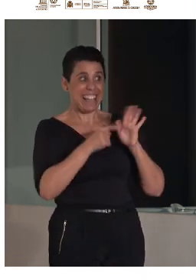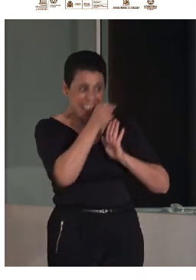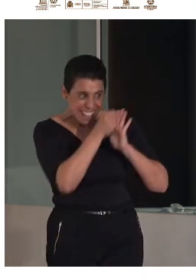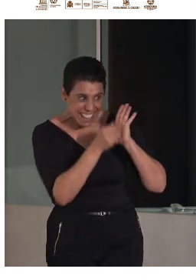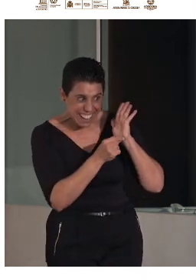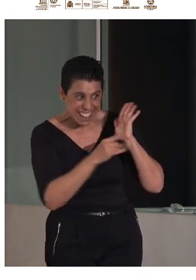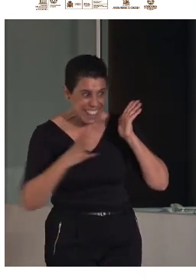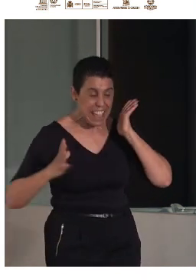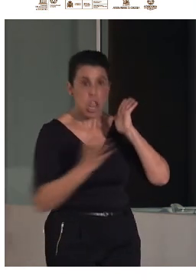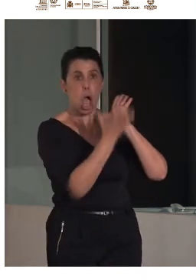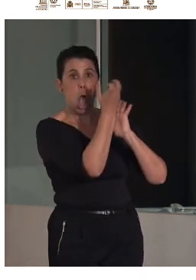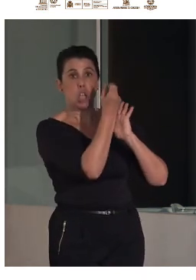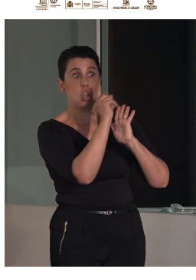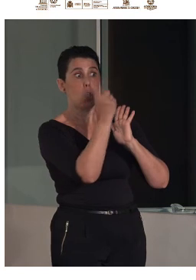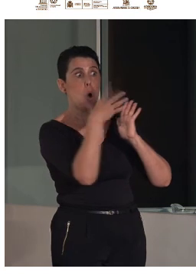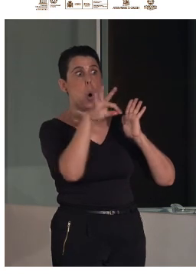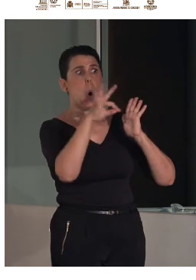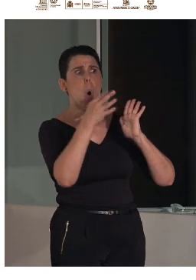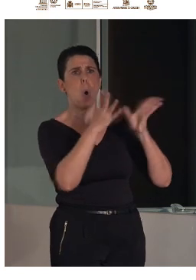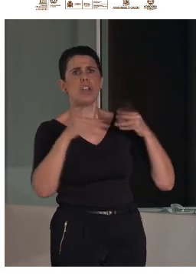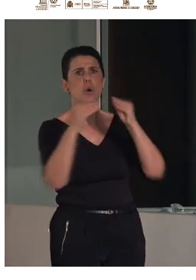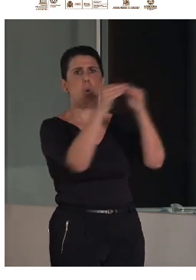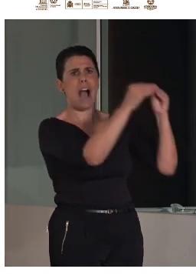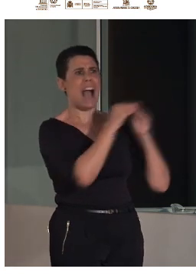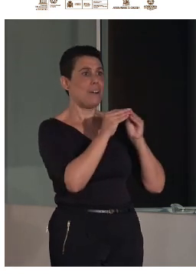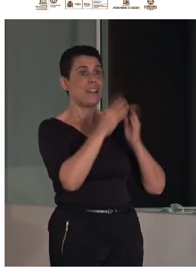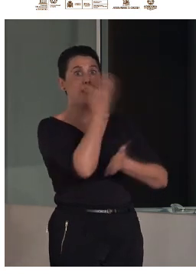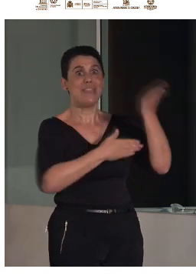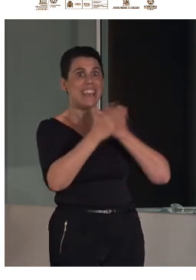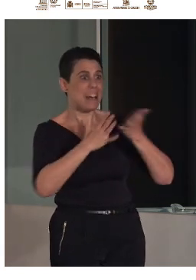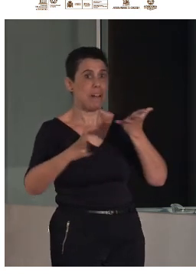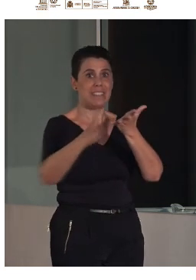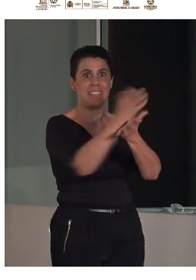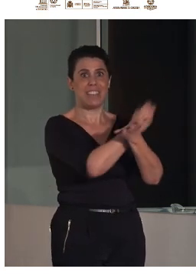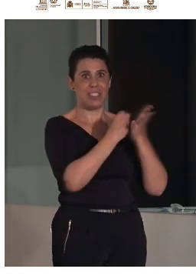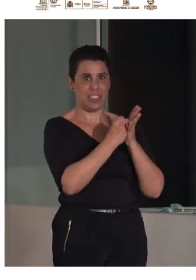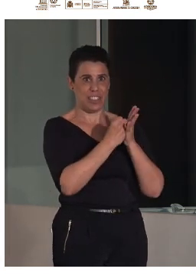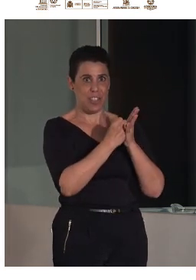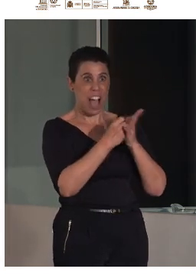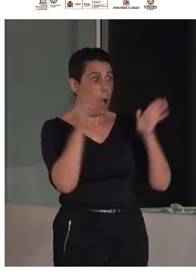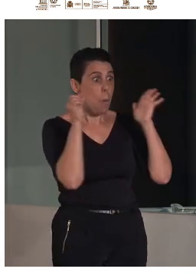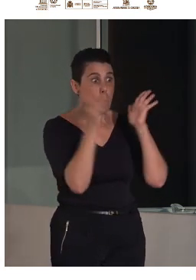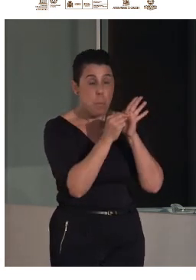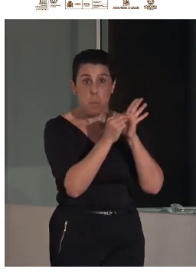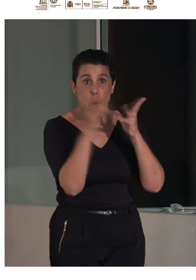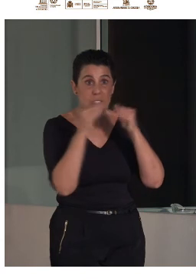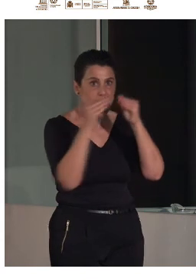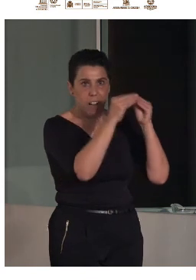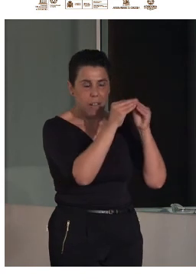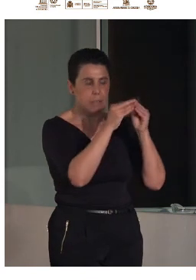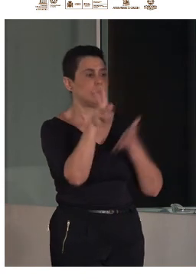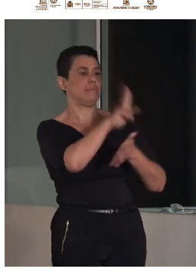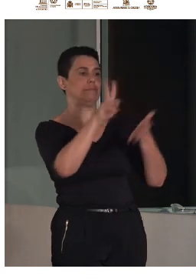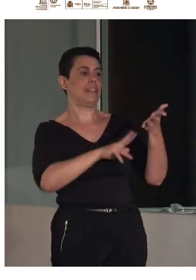punto en el que se ponían de acuerdo todas las discapacidades era sobre la lectura fácil ¿por qué? porque